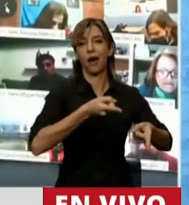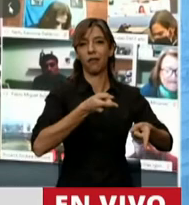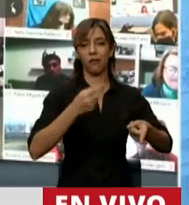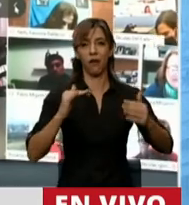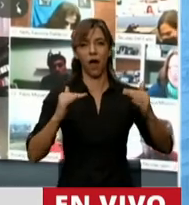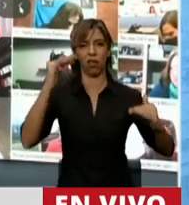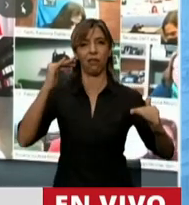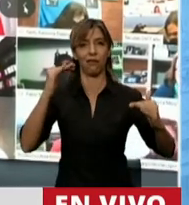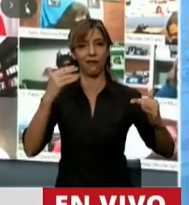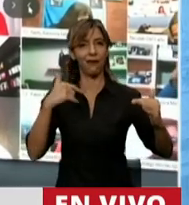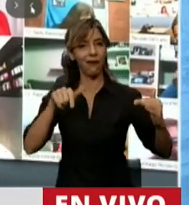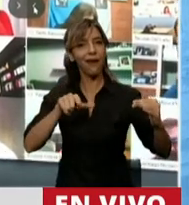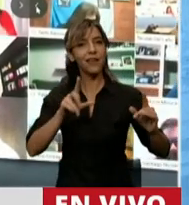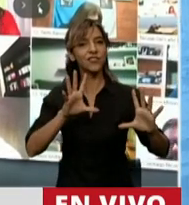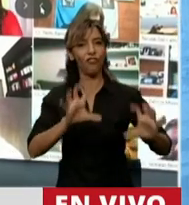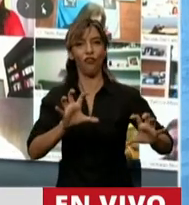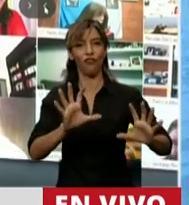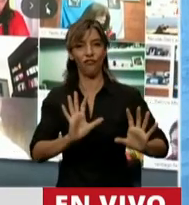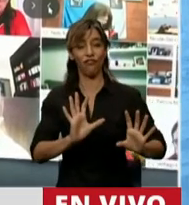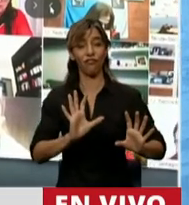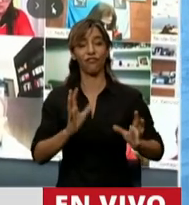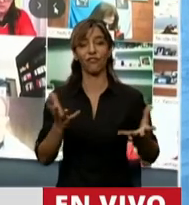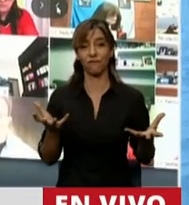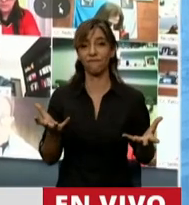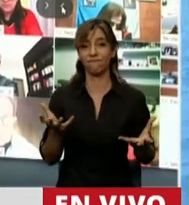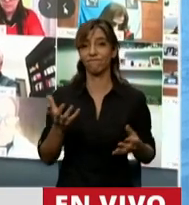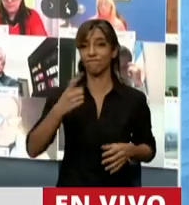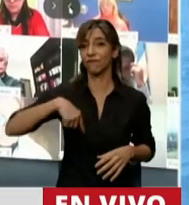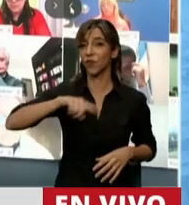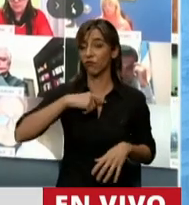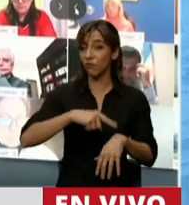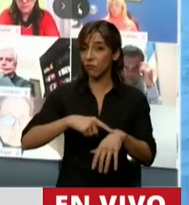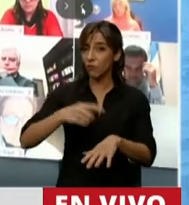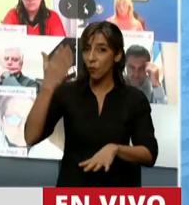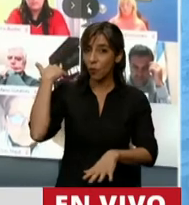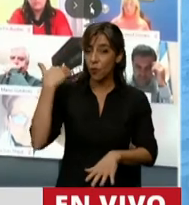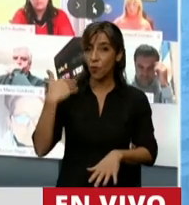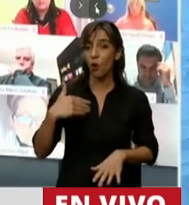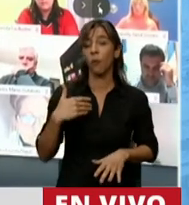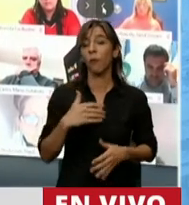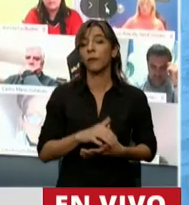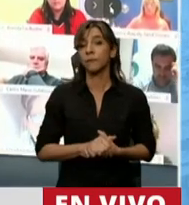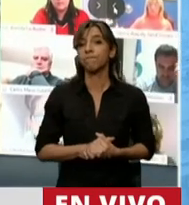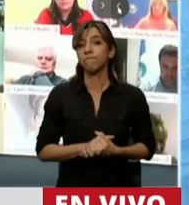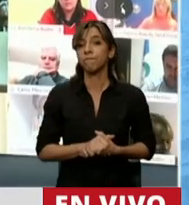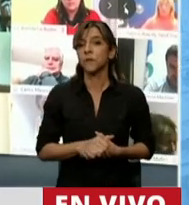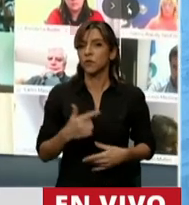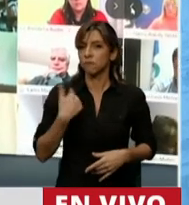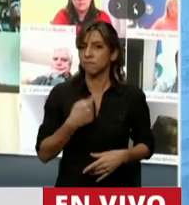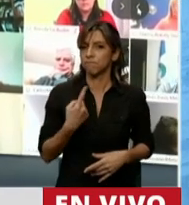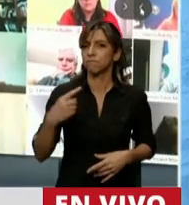Y nosotros tuvimos en ese periodo no solamente esa caída del salario,